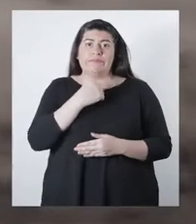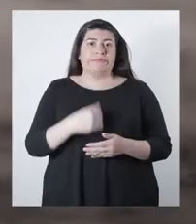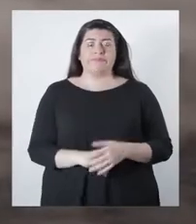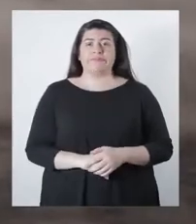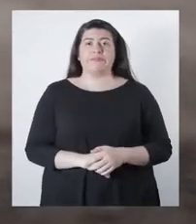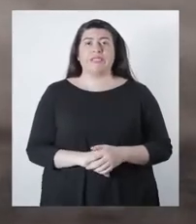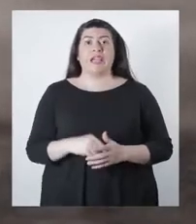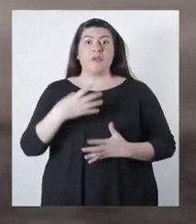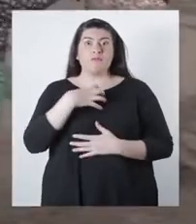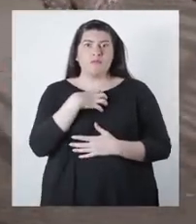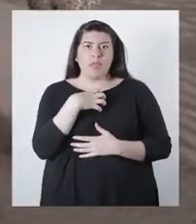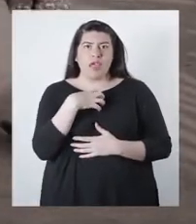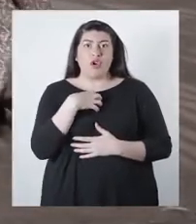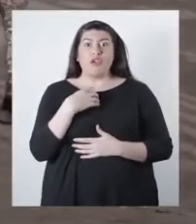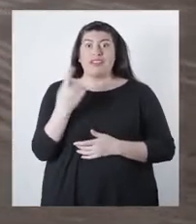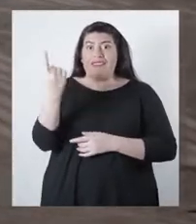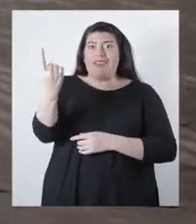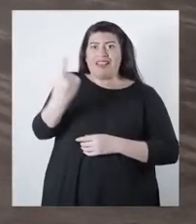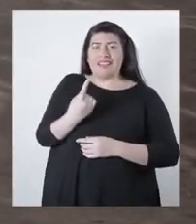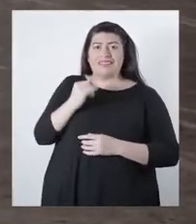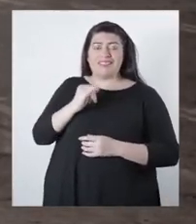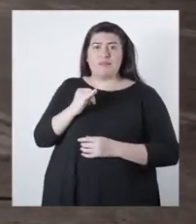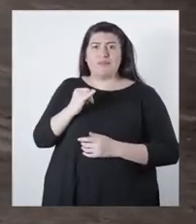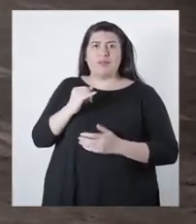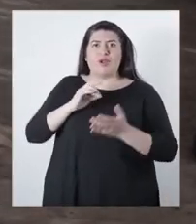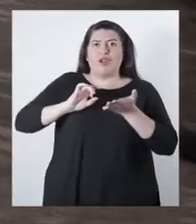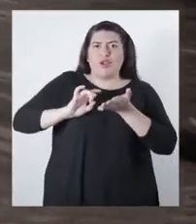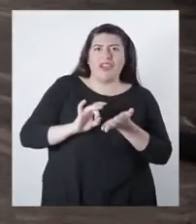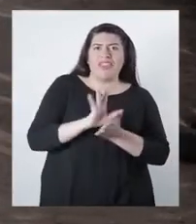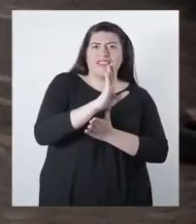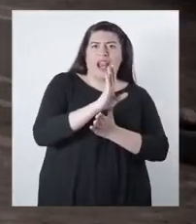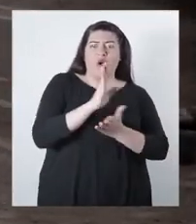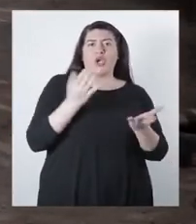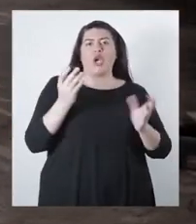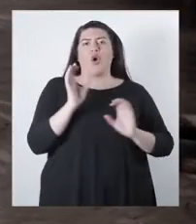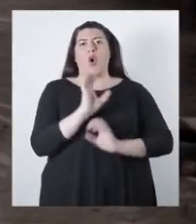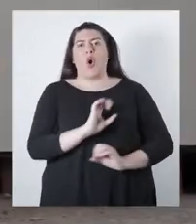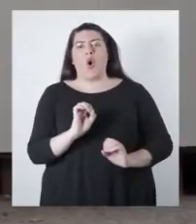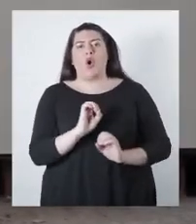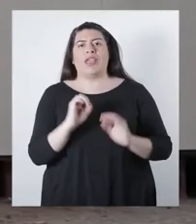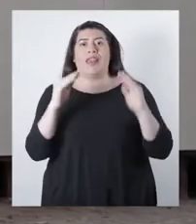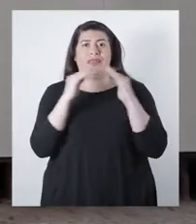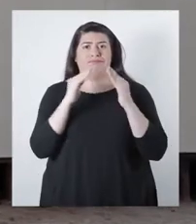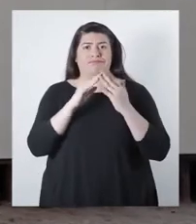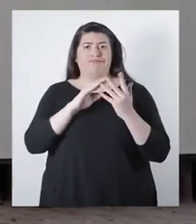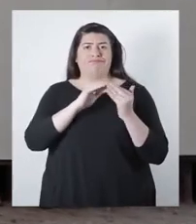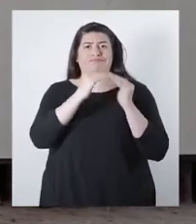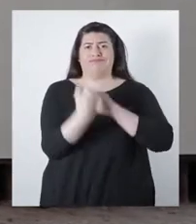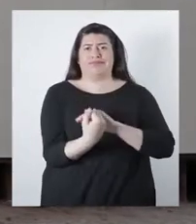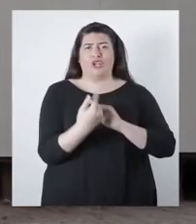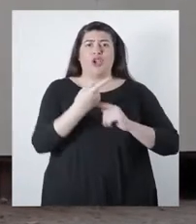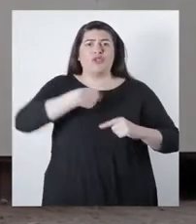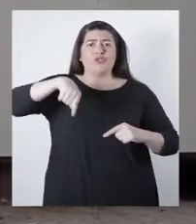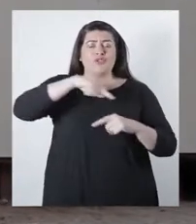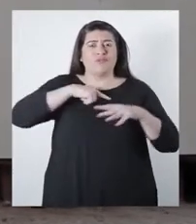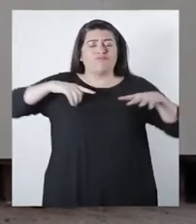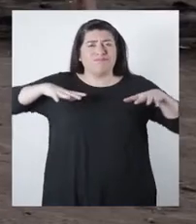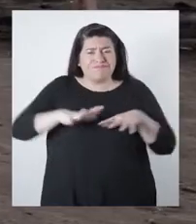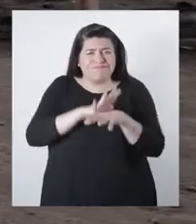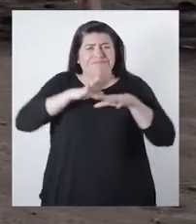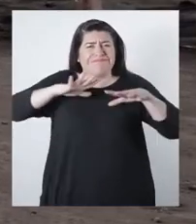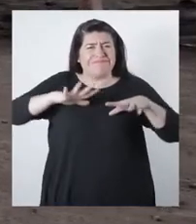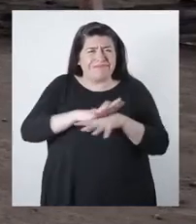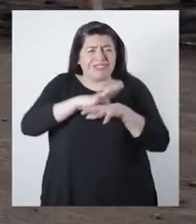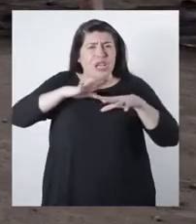El temor es que lleguen y nos desalojen, nos destruyan todo lo que nosotros con esfuerzo hemos logrado, porque